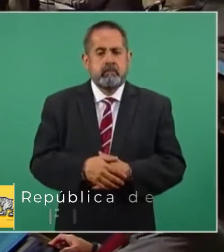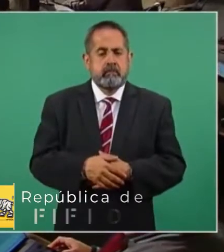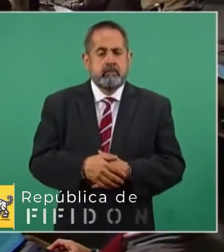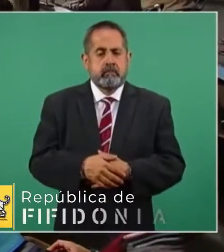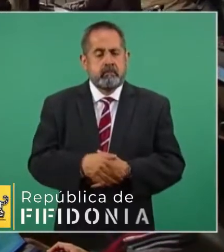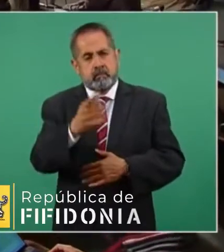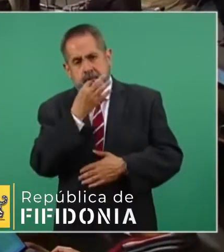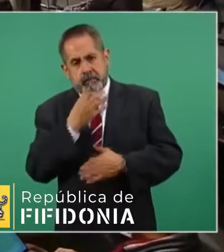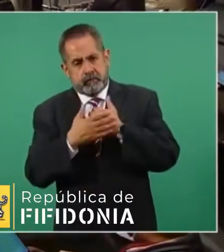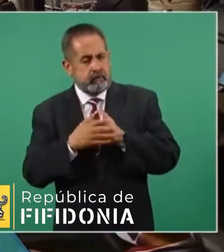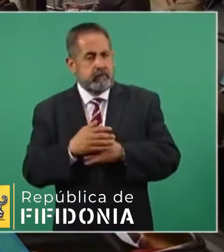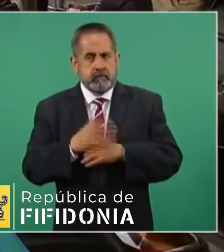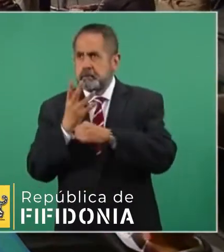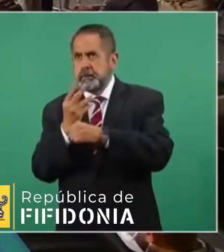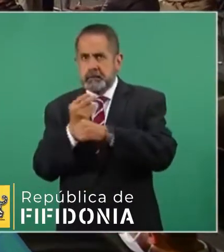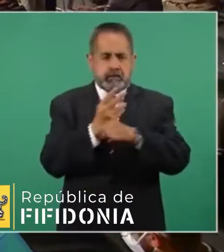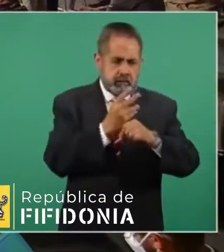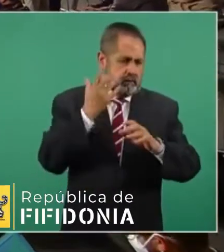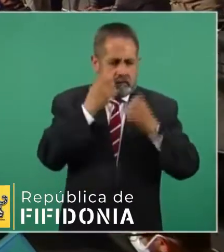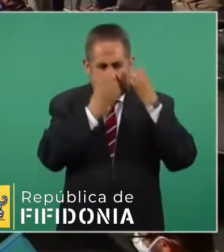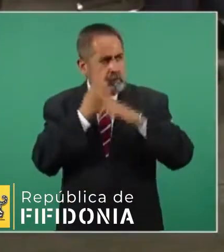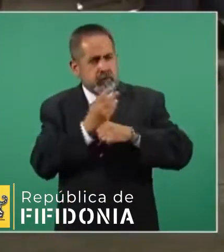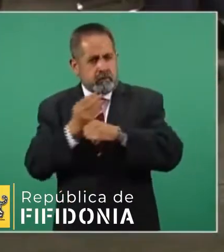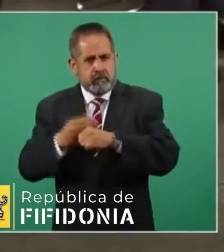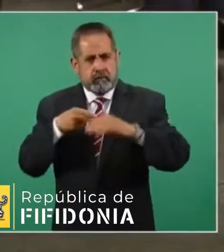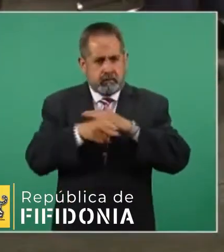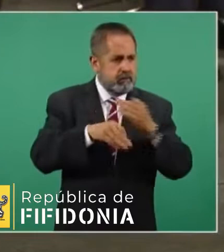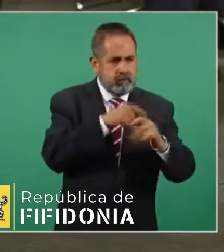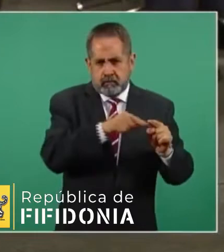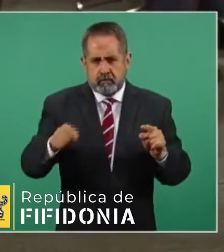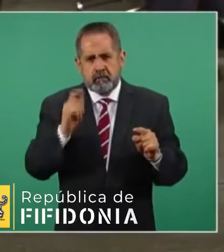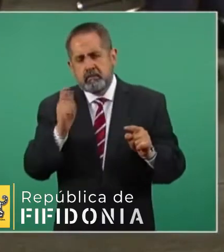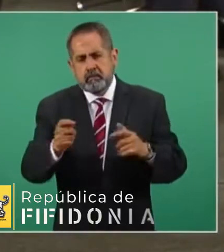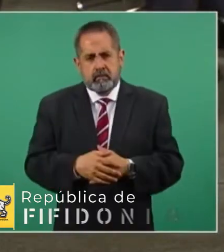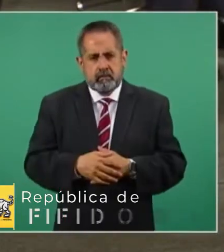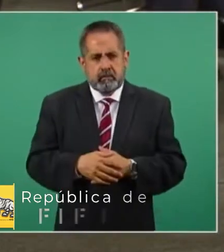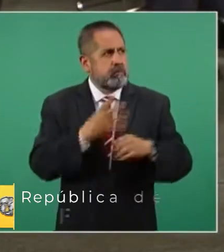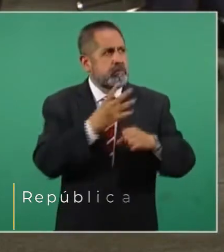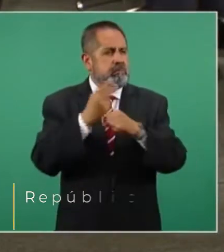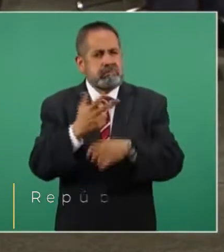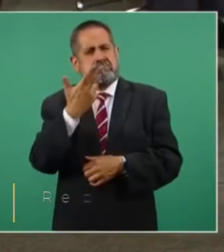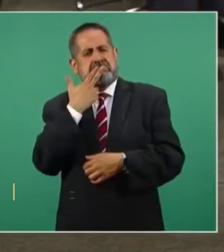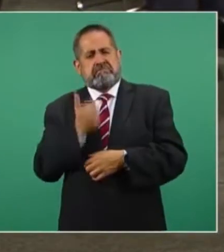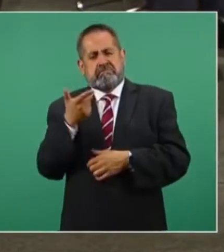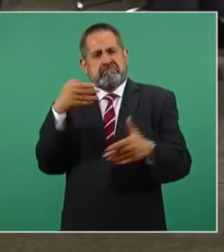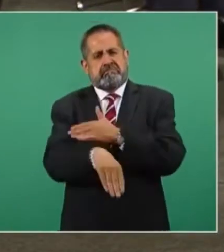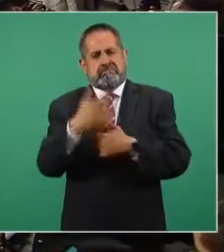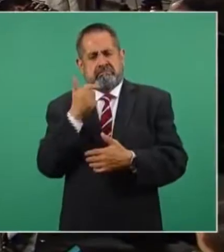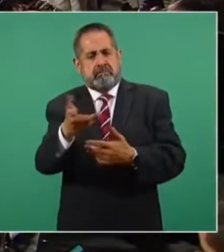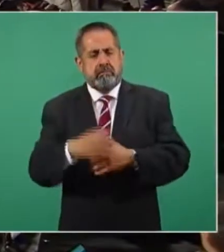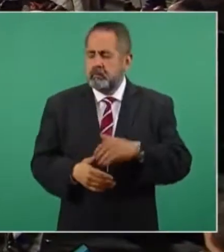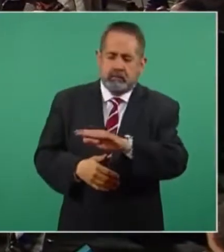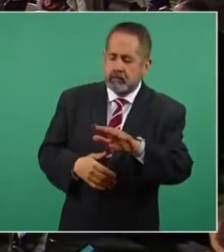Señala que se ha dado mantenimiento a toda la línea del metro y en particular a esta línea. ¿Quiere decir entonces que ha fracasado este mantenimiento por lo que vimos anoche? No